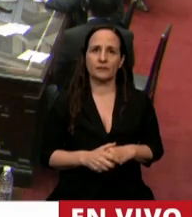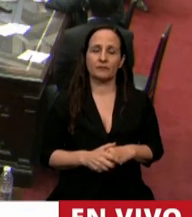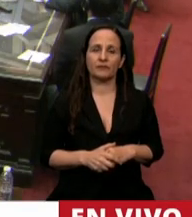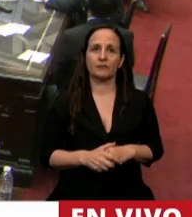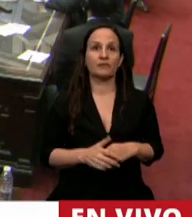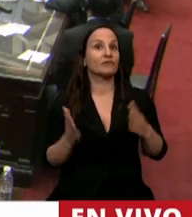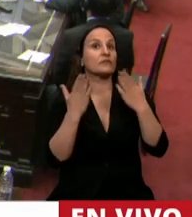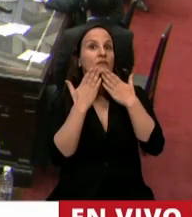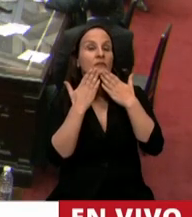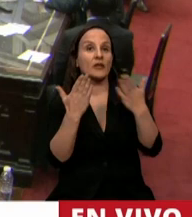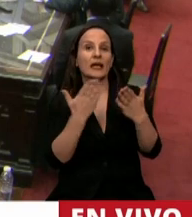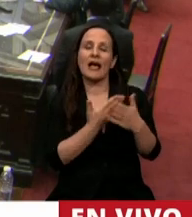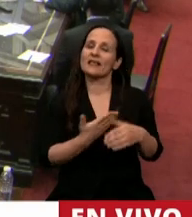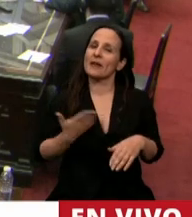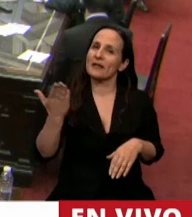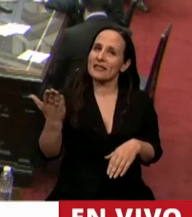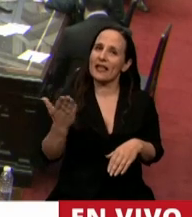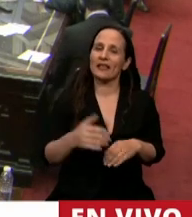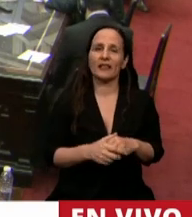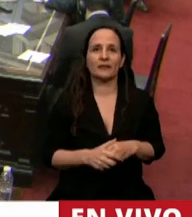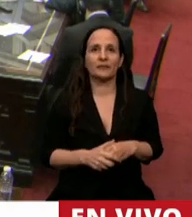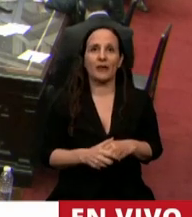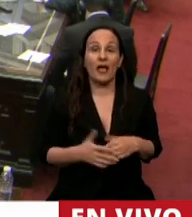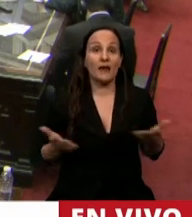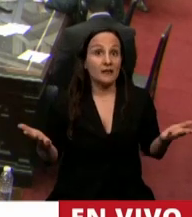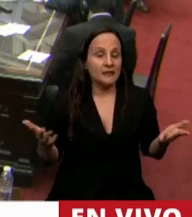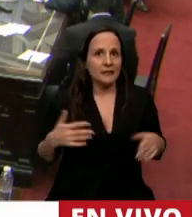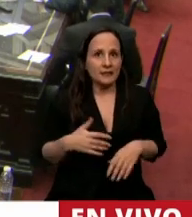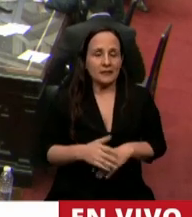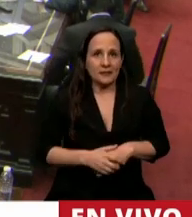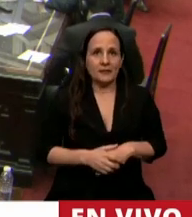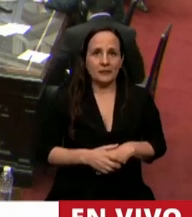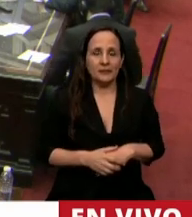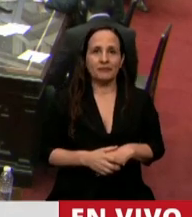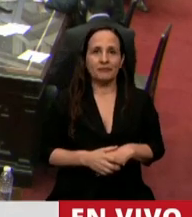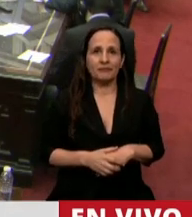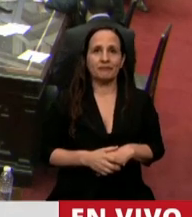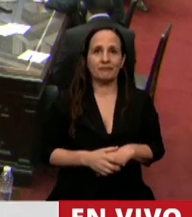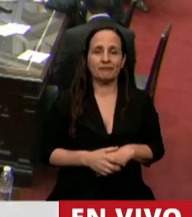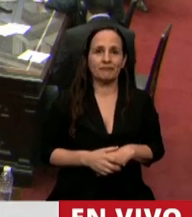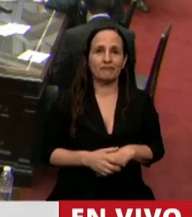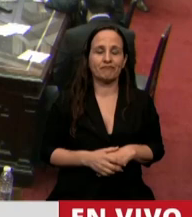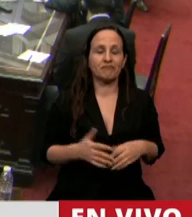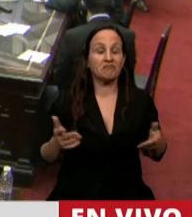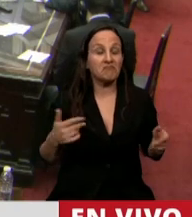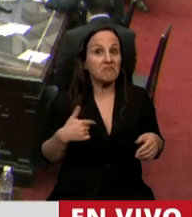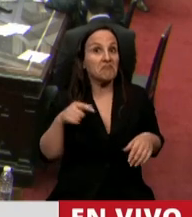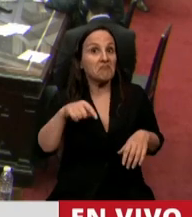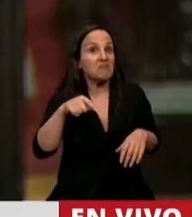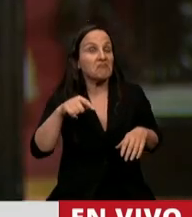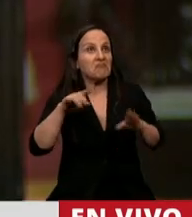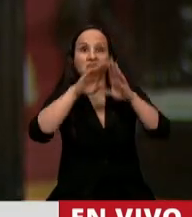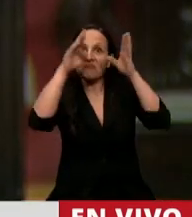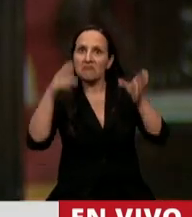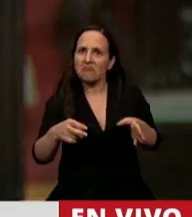Gracias, señor presidente. La verdad es que este Congreso creo